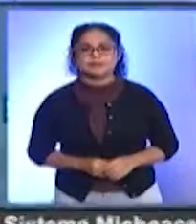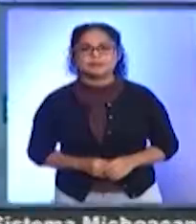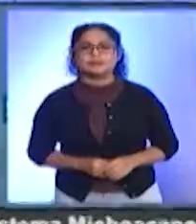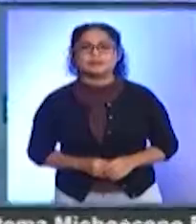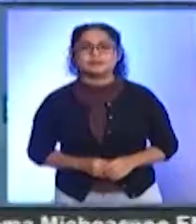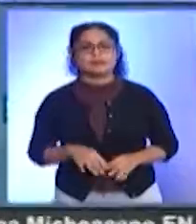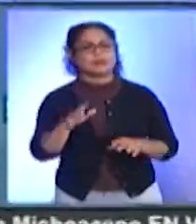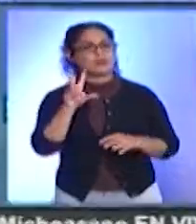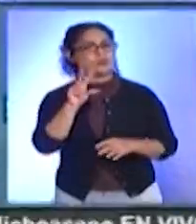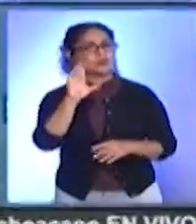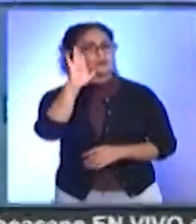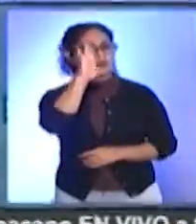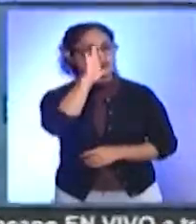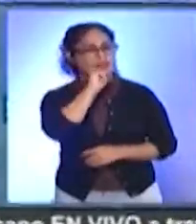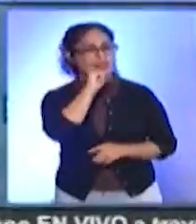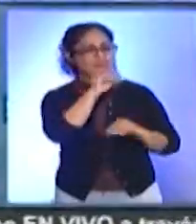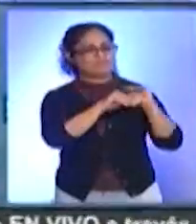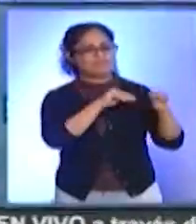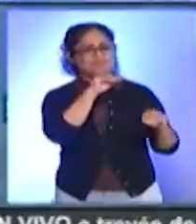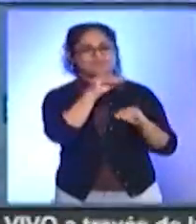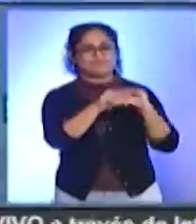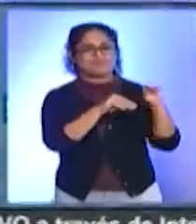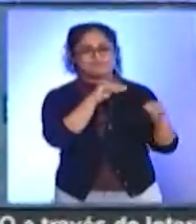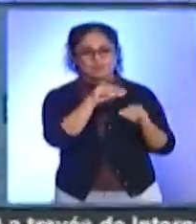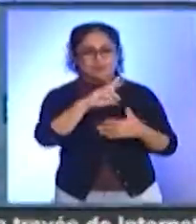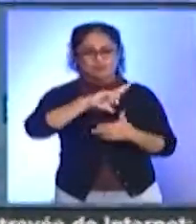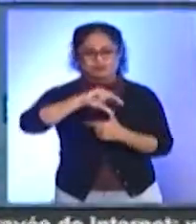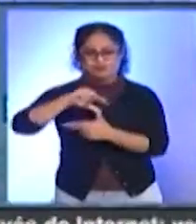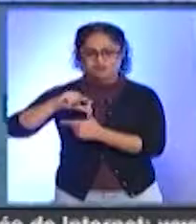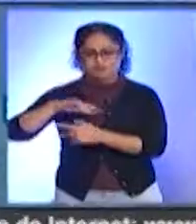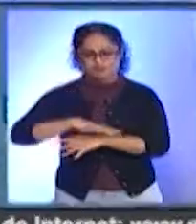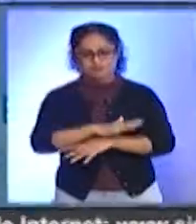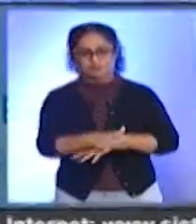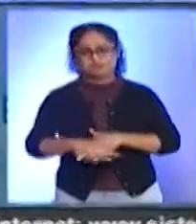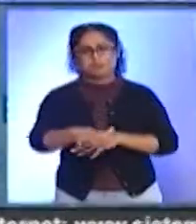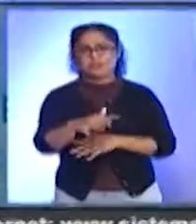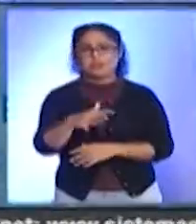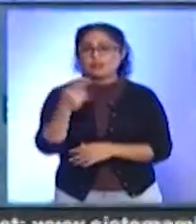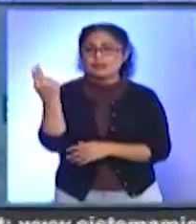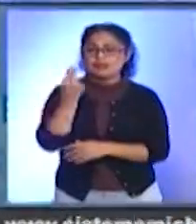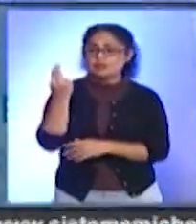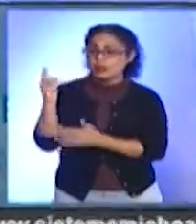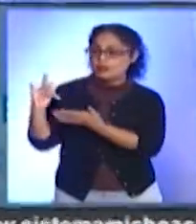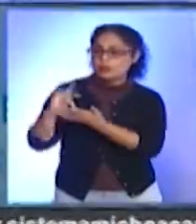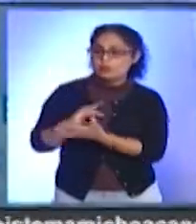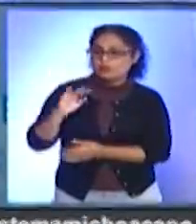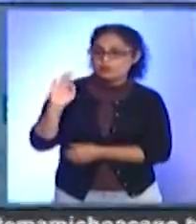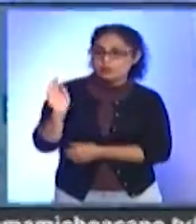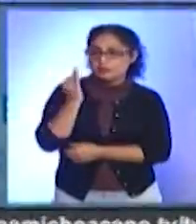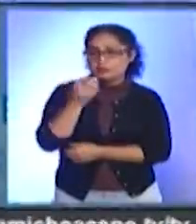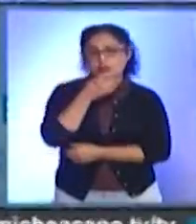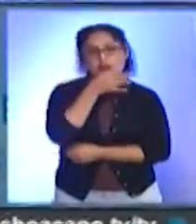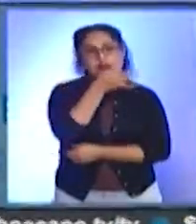Será imposible reparar los daños causados por el huracán hora sin el apoyo de la Federación, así lo advierten